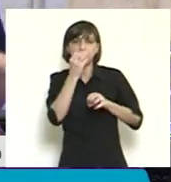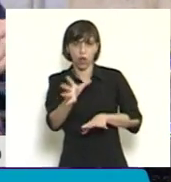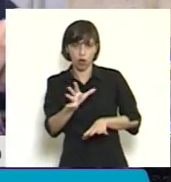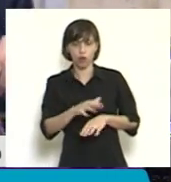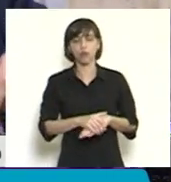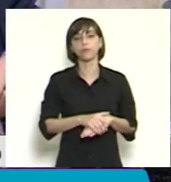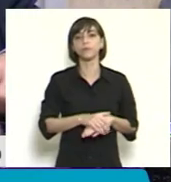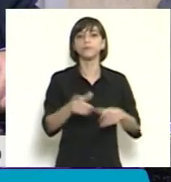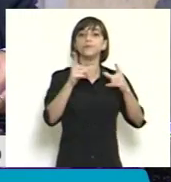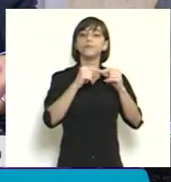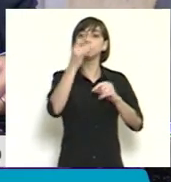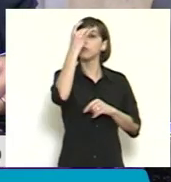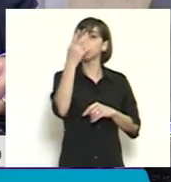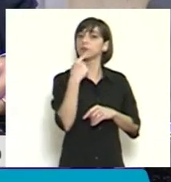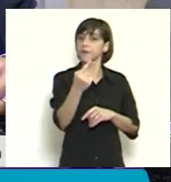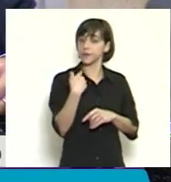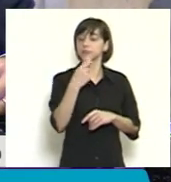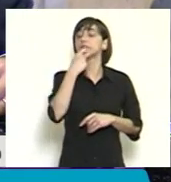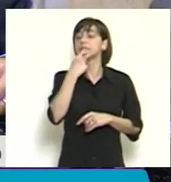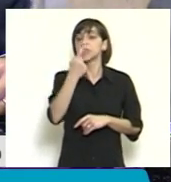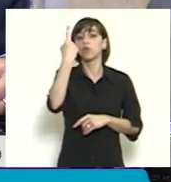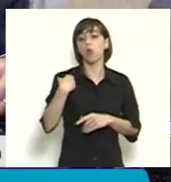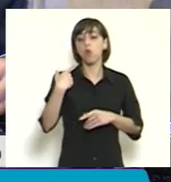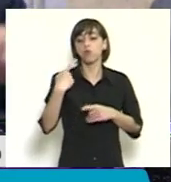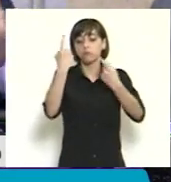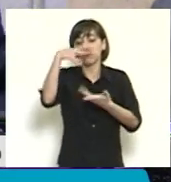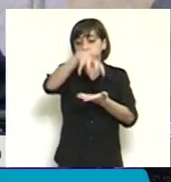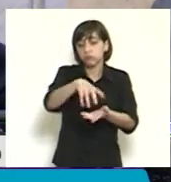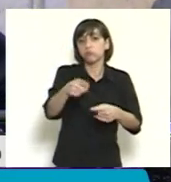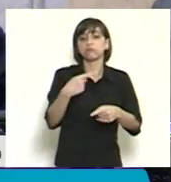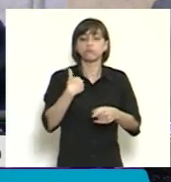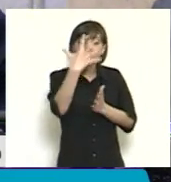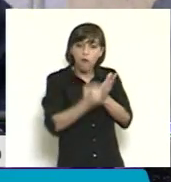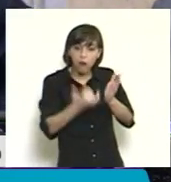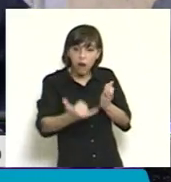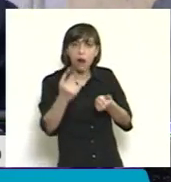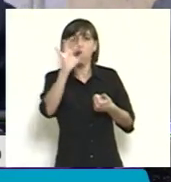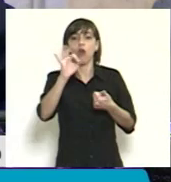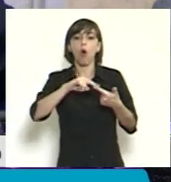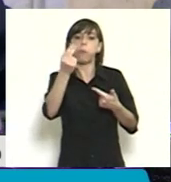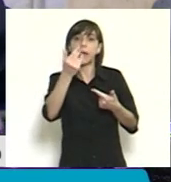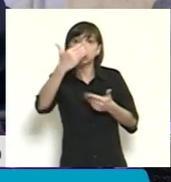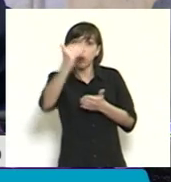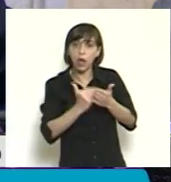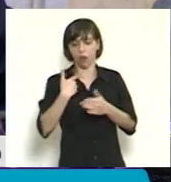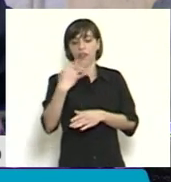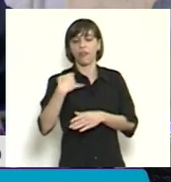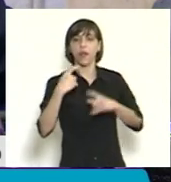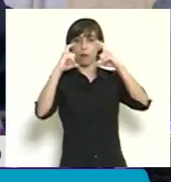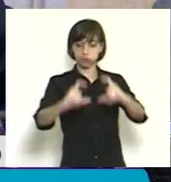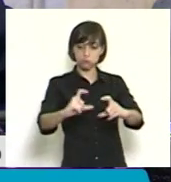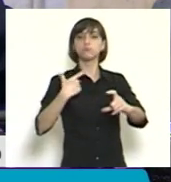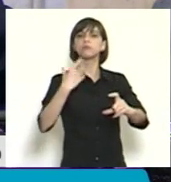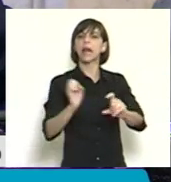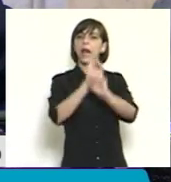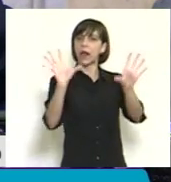dice, toda vez que la oferta y o promoción implica una rebaja de precios, deberá figurar de manera clara, visible y legible en cada